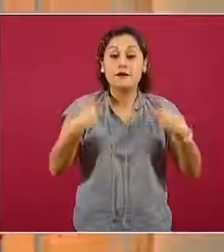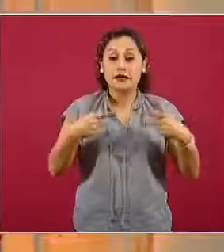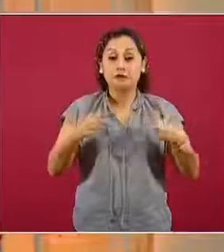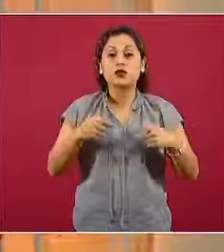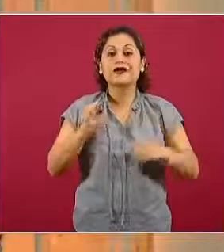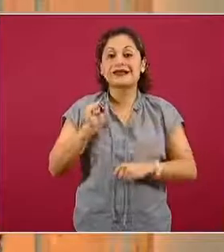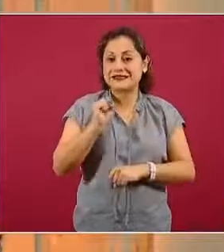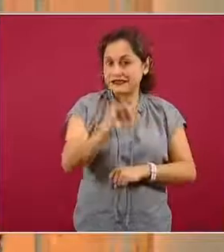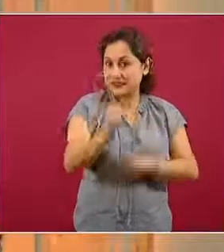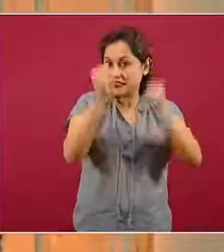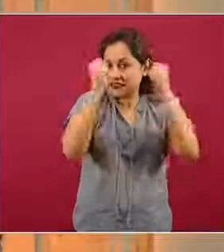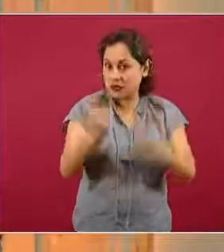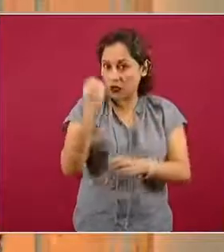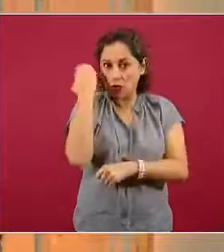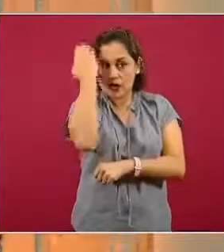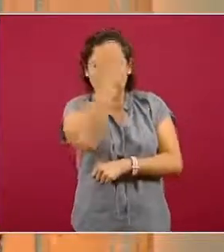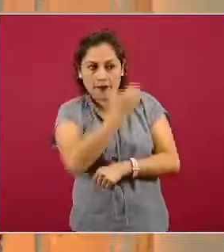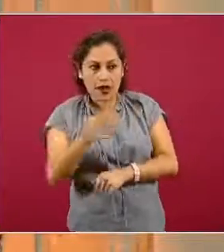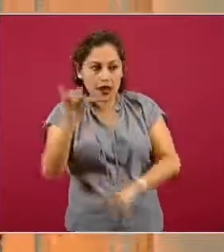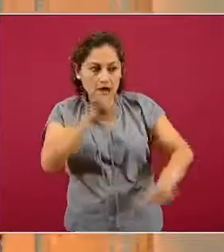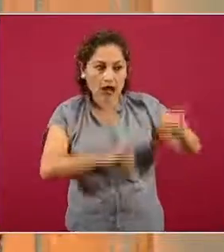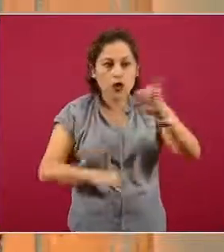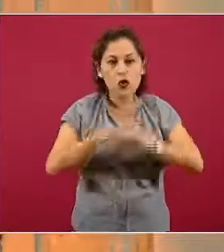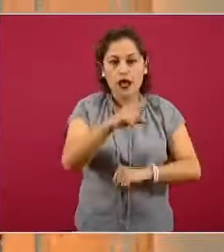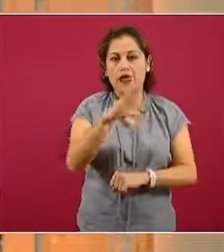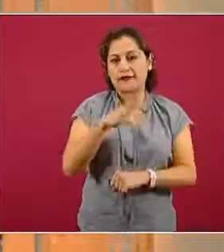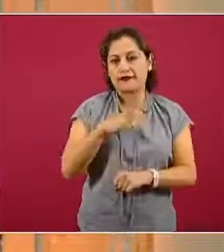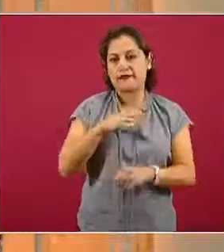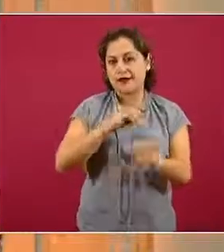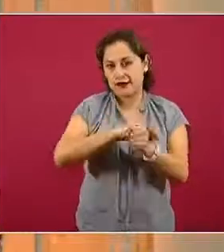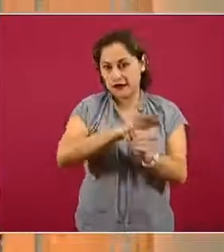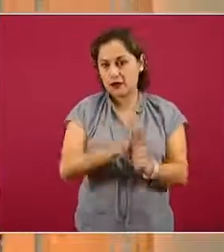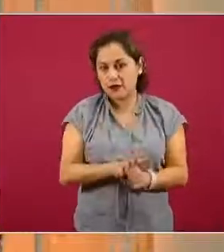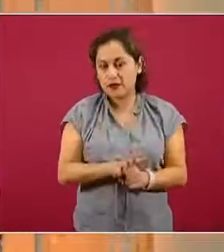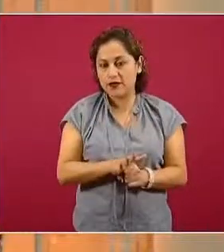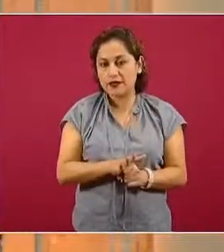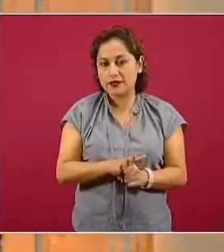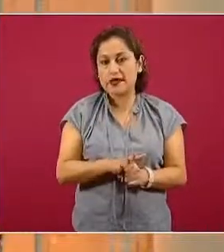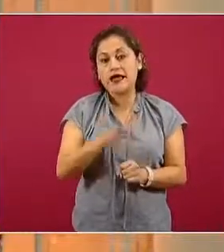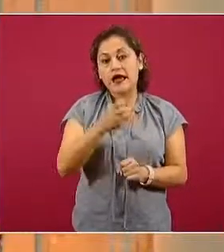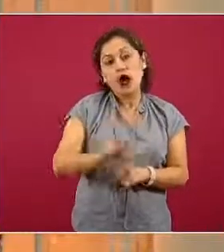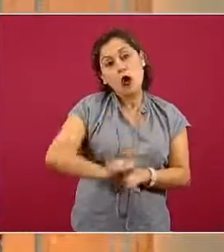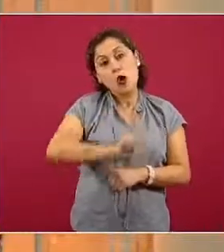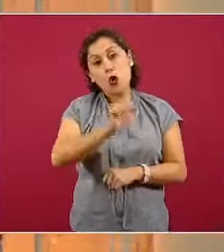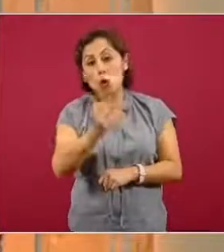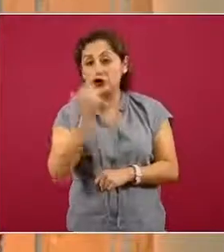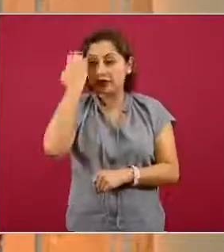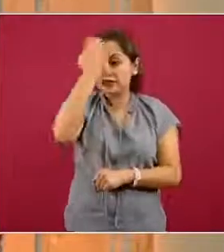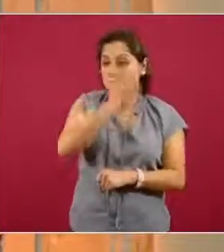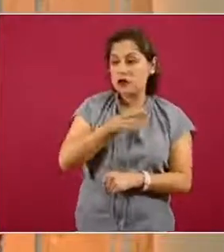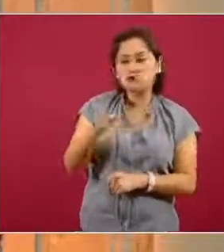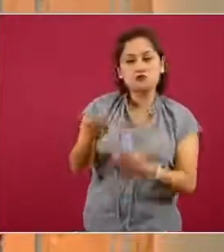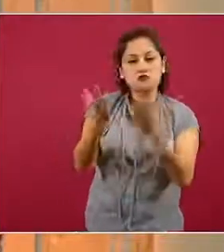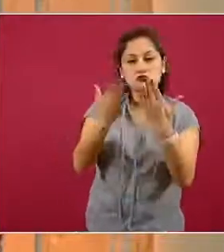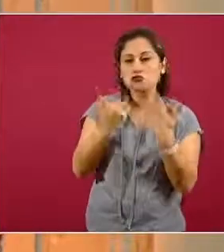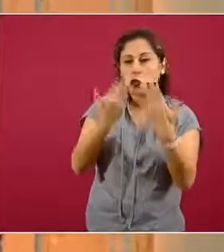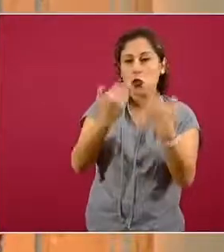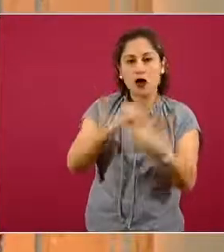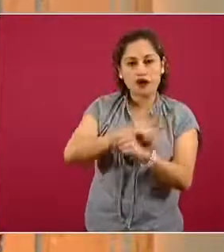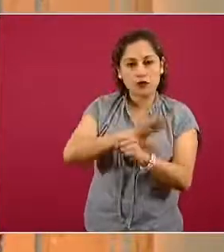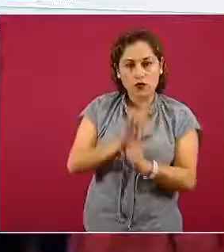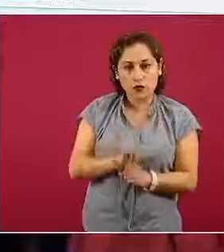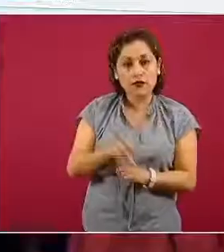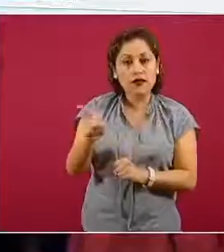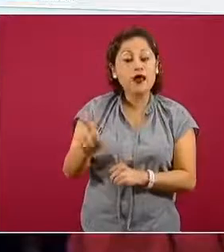clasificadas como confirmadas para COVID-19, de las que han resultado negativas a la prueba, pues bueno, es el 40